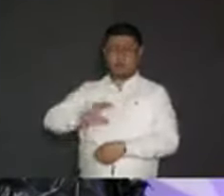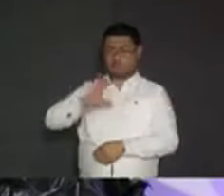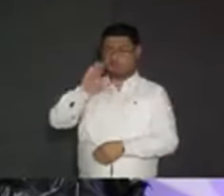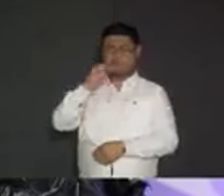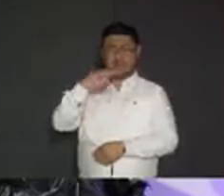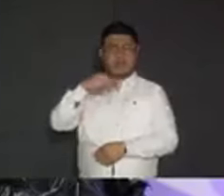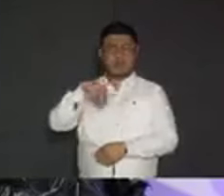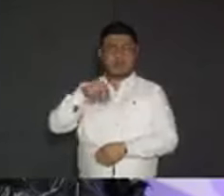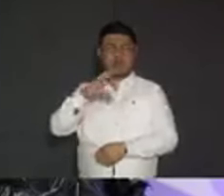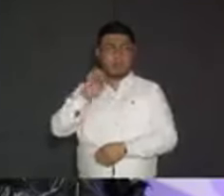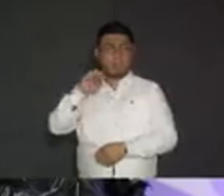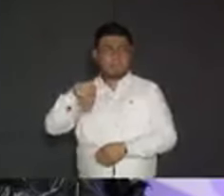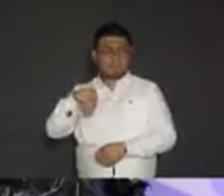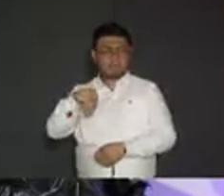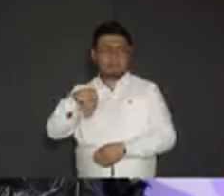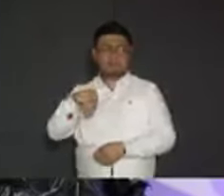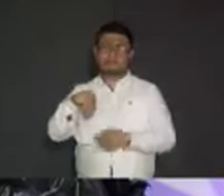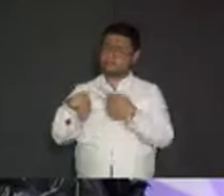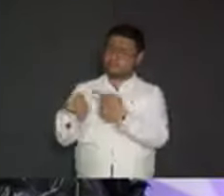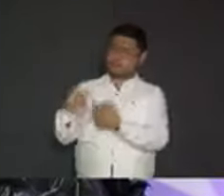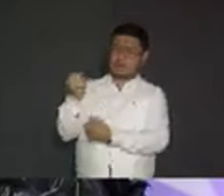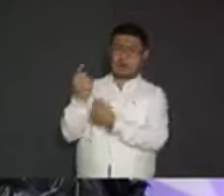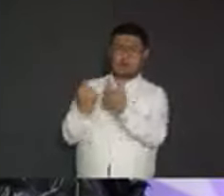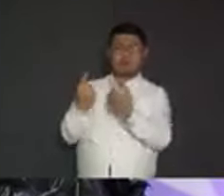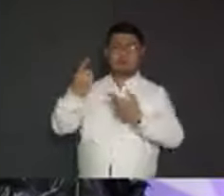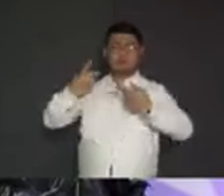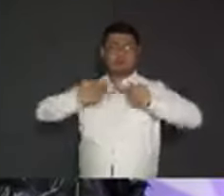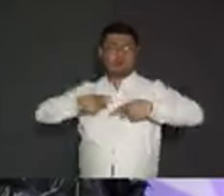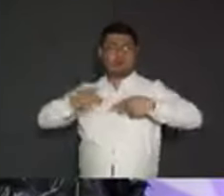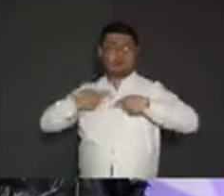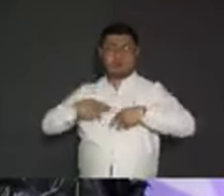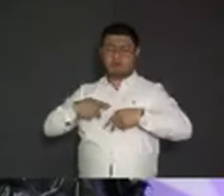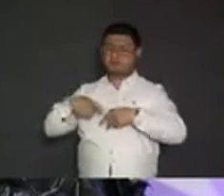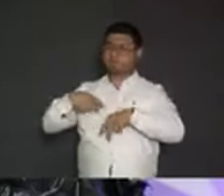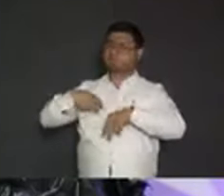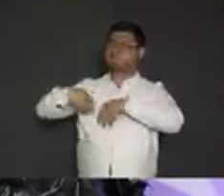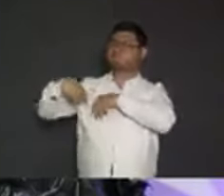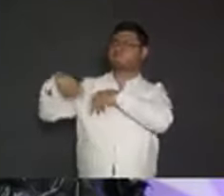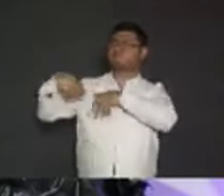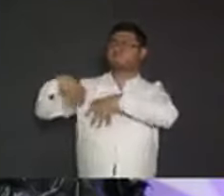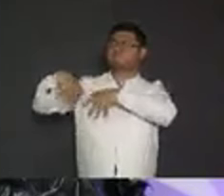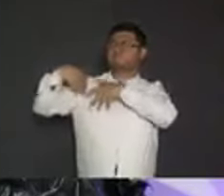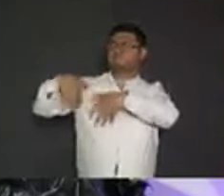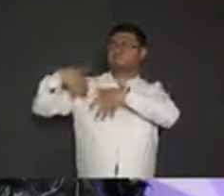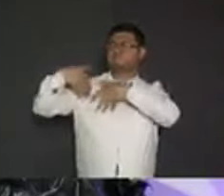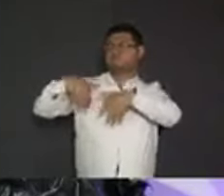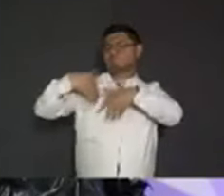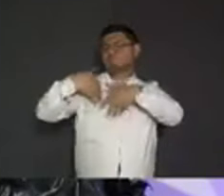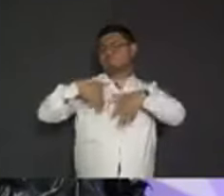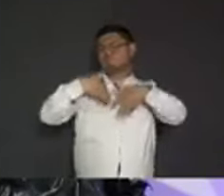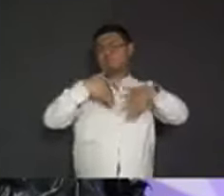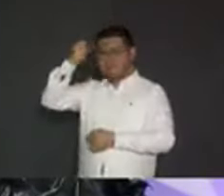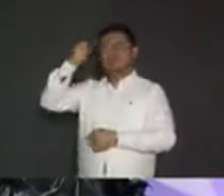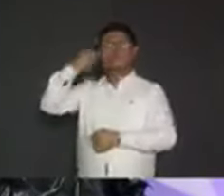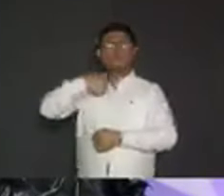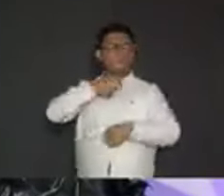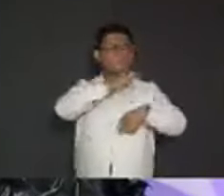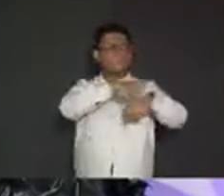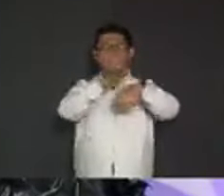fueron agredidos los que andaban en una caminata con nuestro candidato en ese municipio.